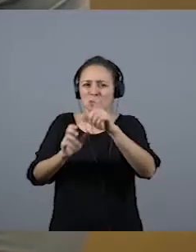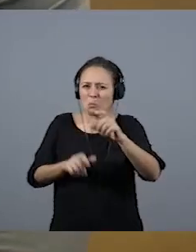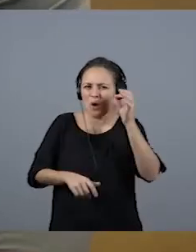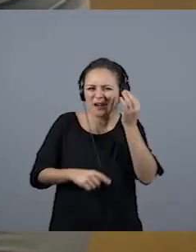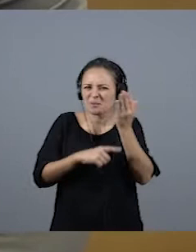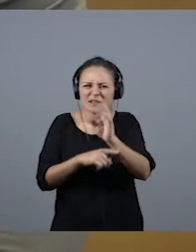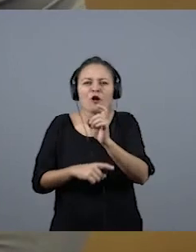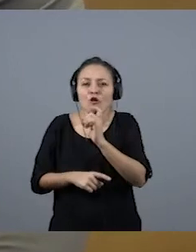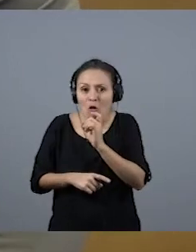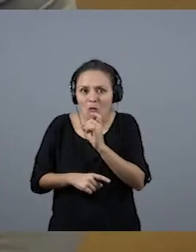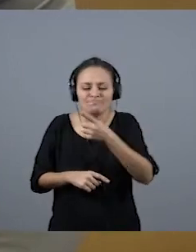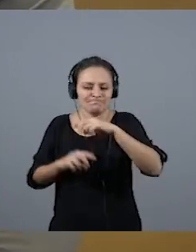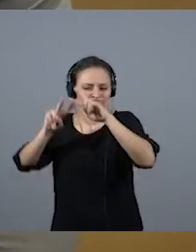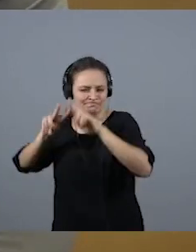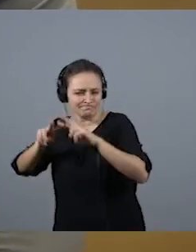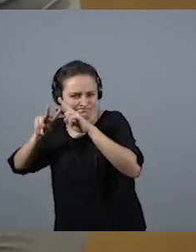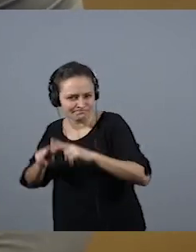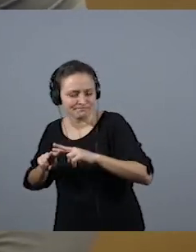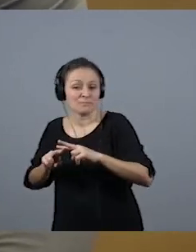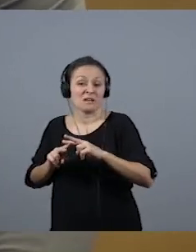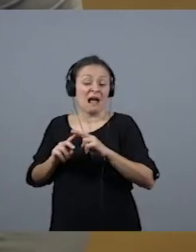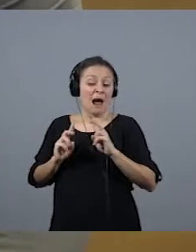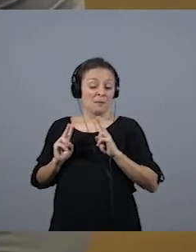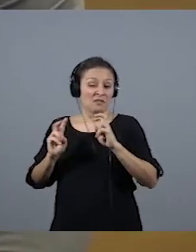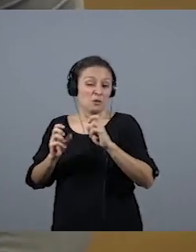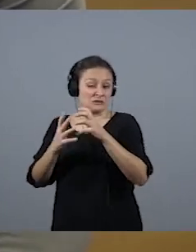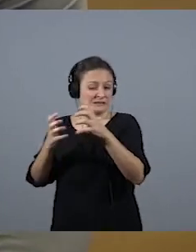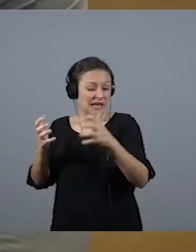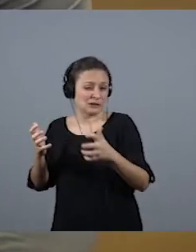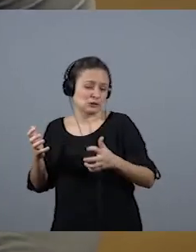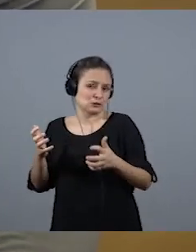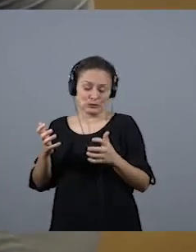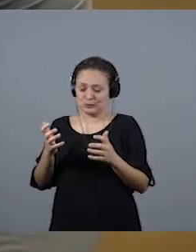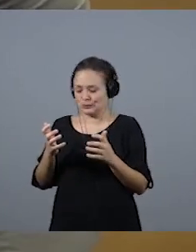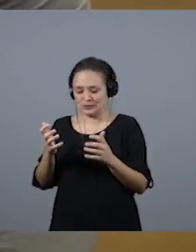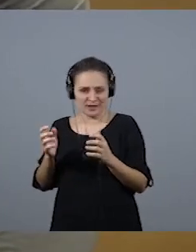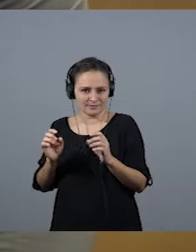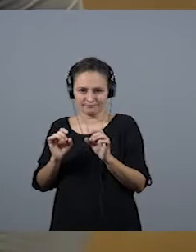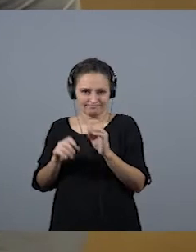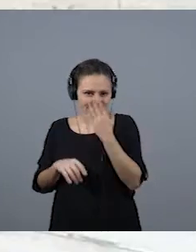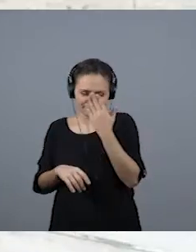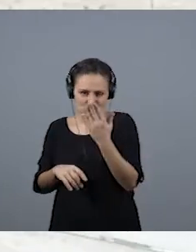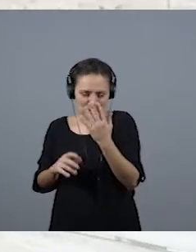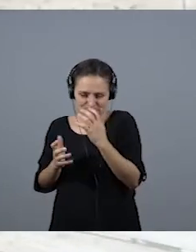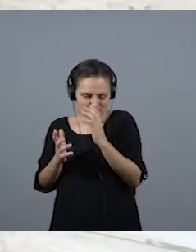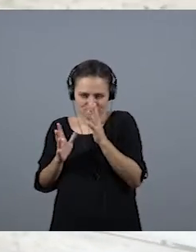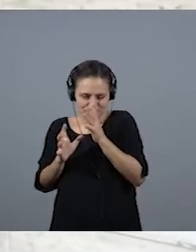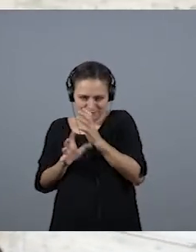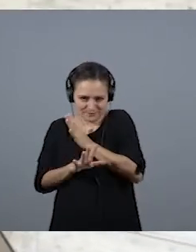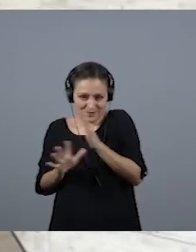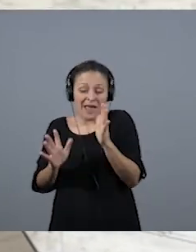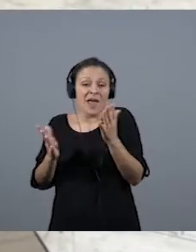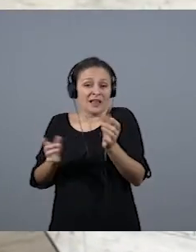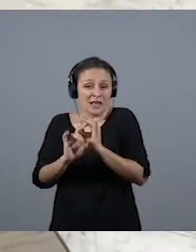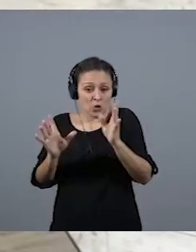Los primeros años, los primeros textos, pues francamente son escandalosos. Sigue existiendo la